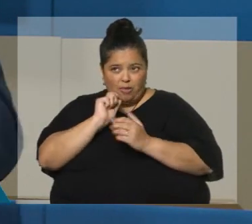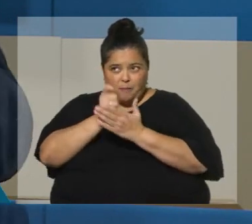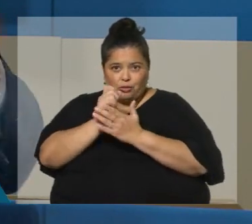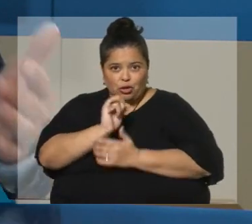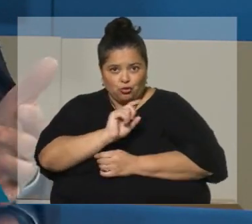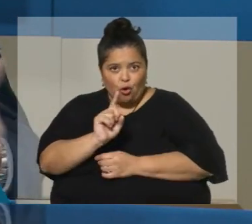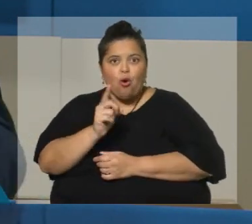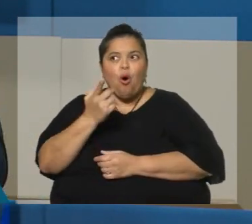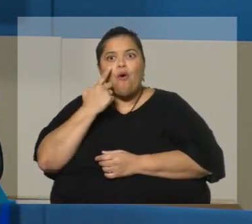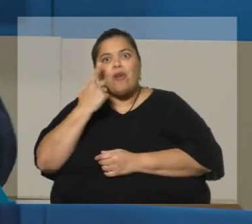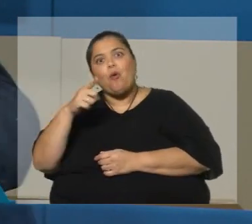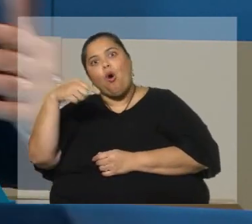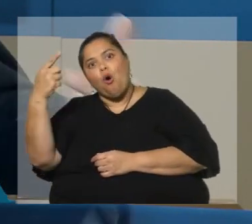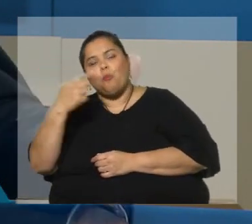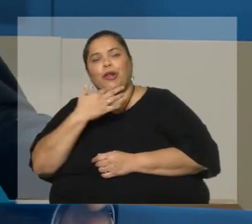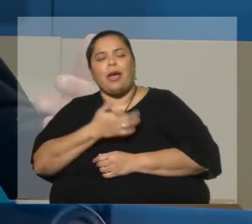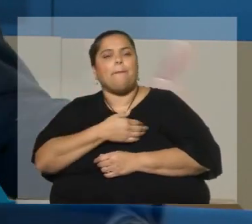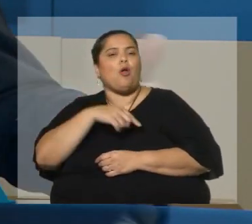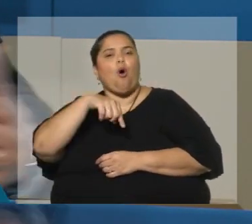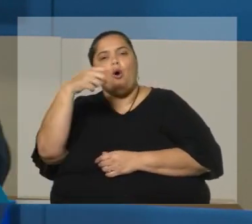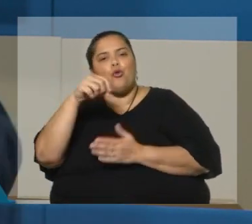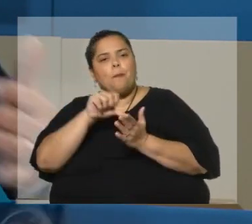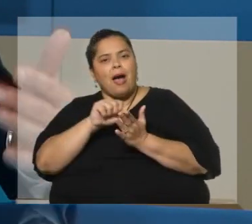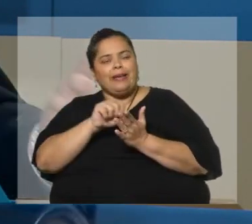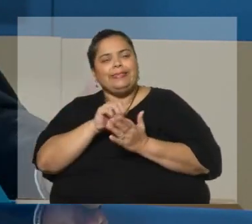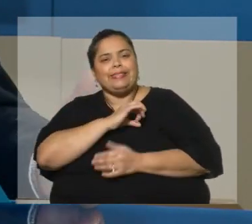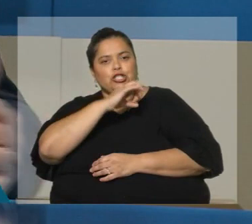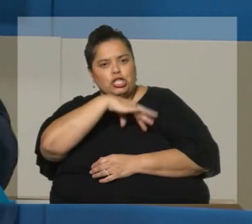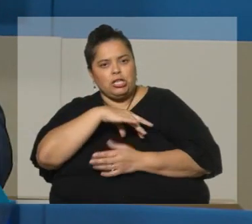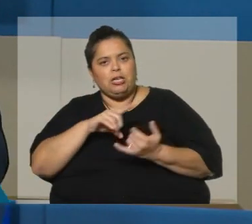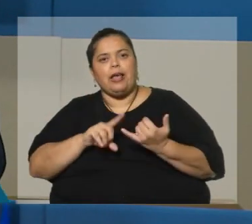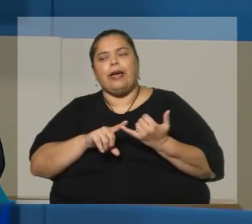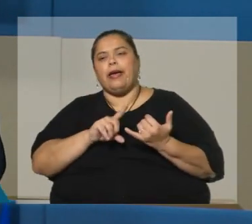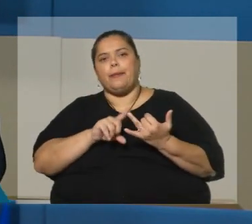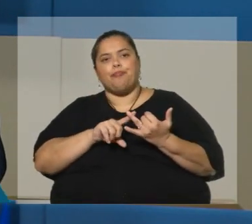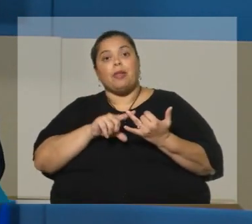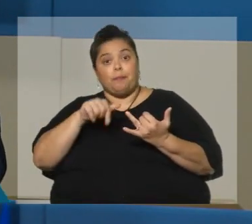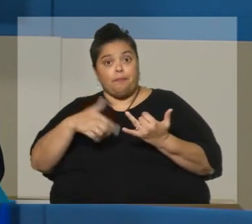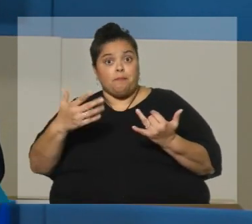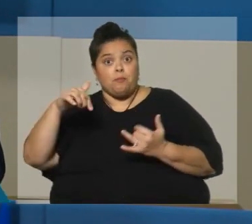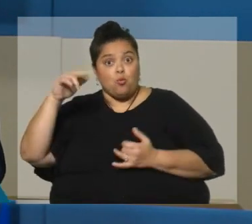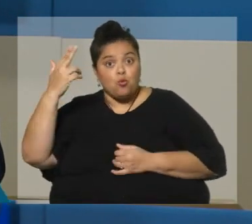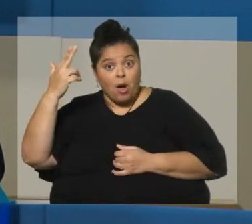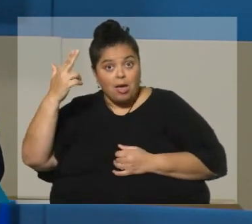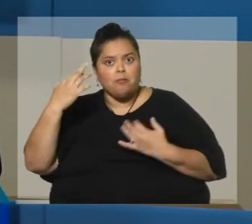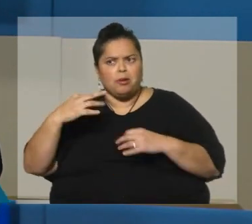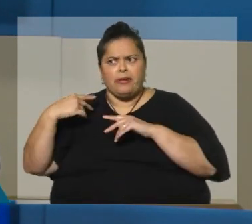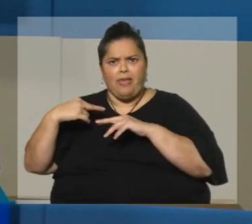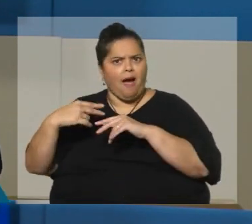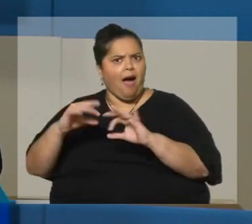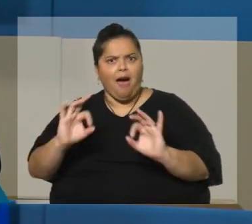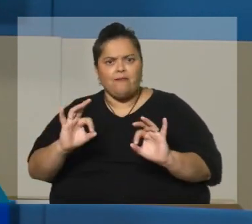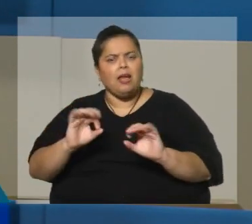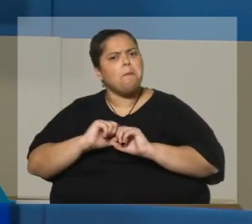o vemos, bueno, las dificultades que han tenido también Chile y demás, Uruguay no solo está estable, sino que tiene